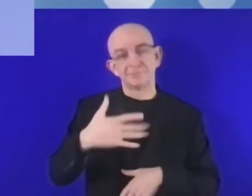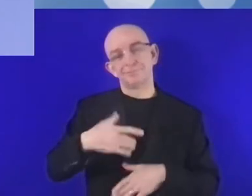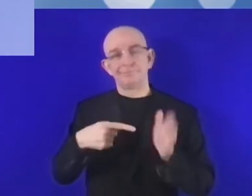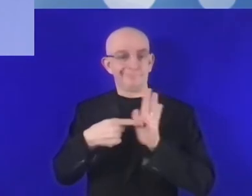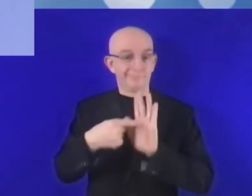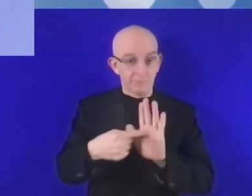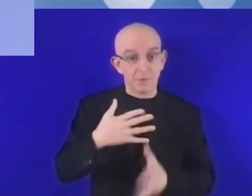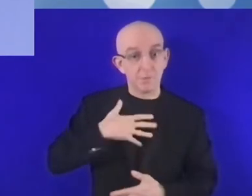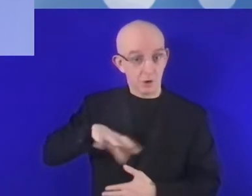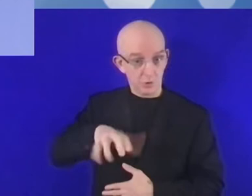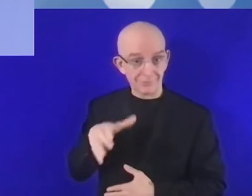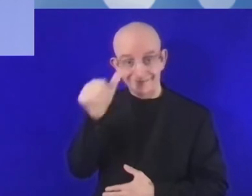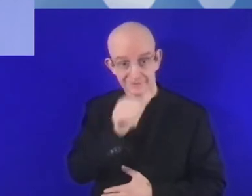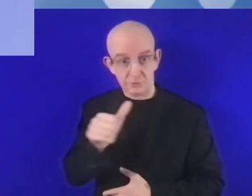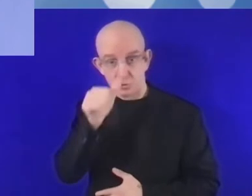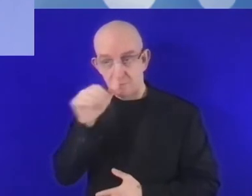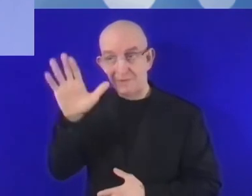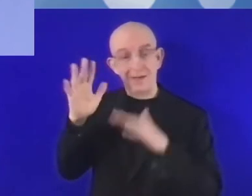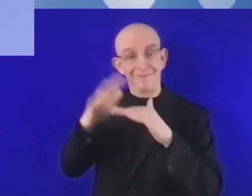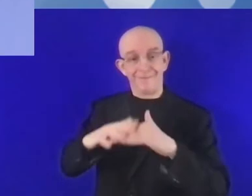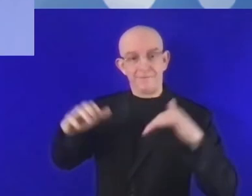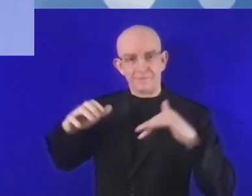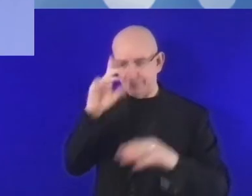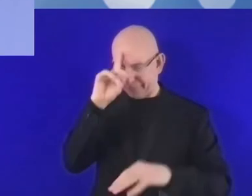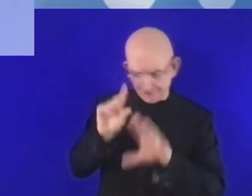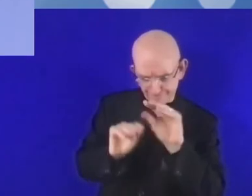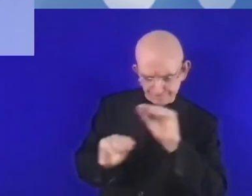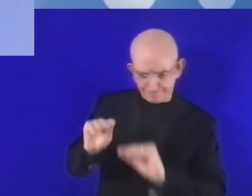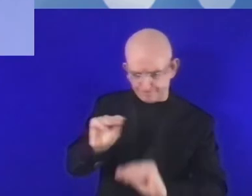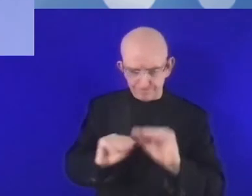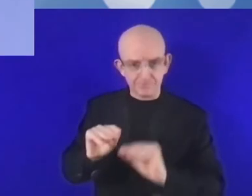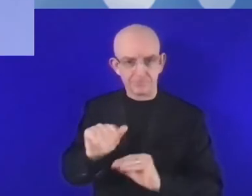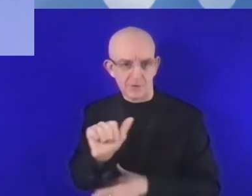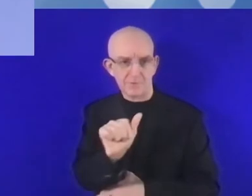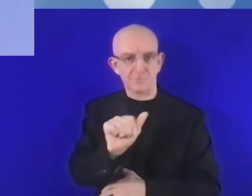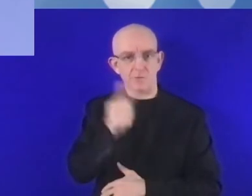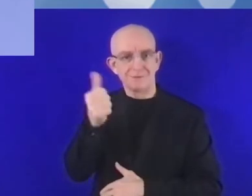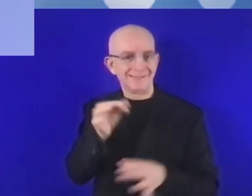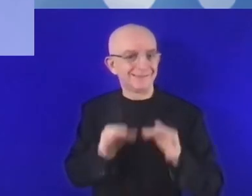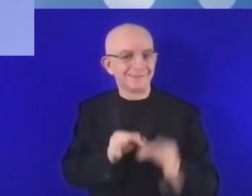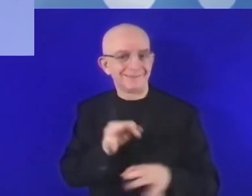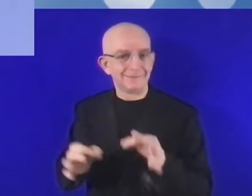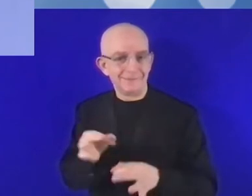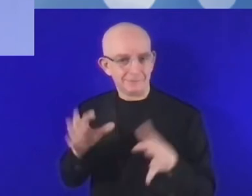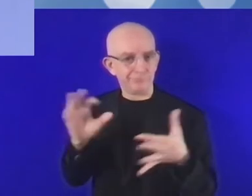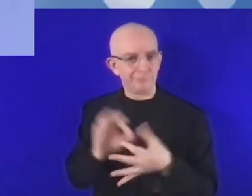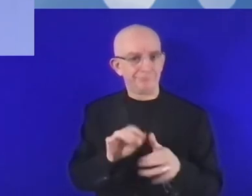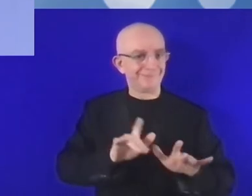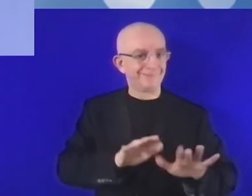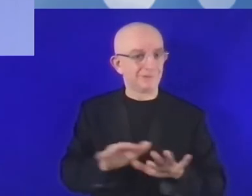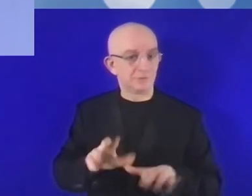transformación digital. Y por ejemplo, en mi país hemos aprobado una